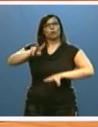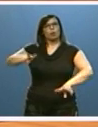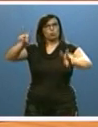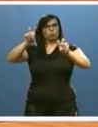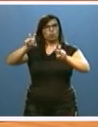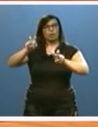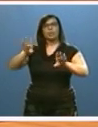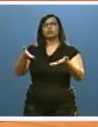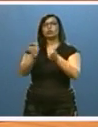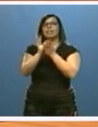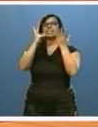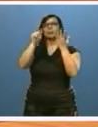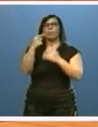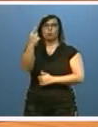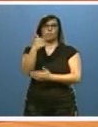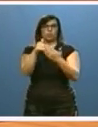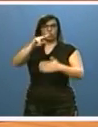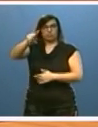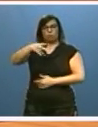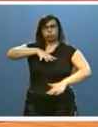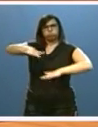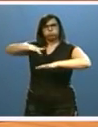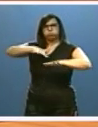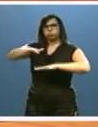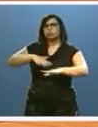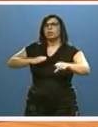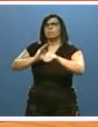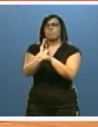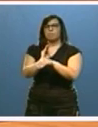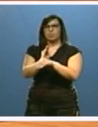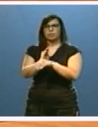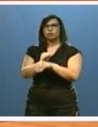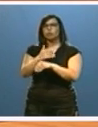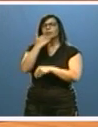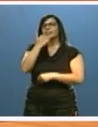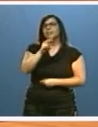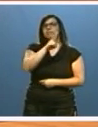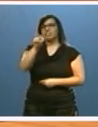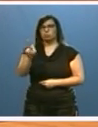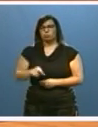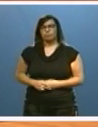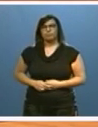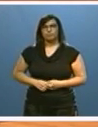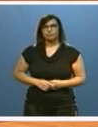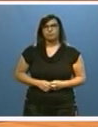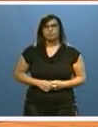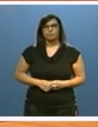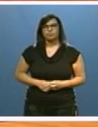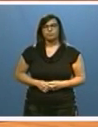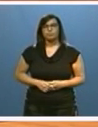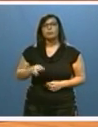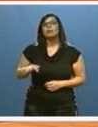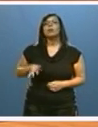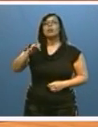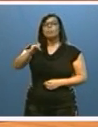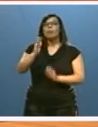por 7,1 millones de euros que movilizará una inversión inducida de más de 21. Hemos aprobado, además,